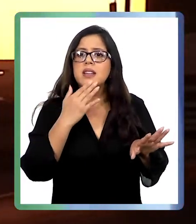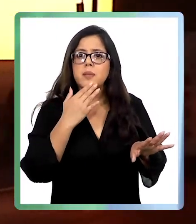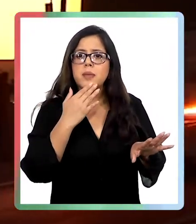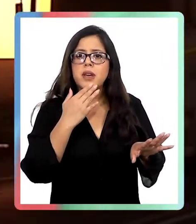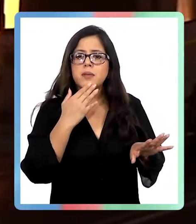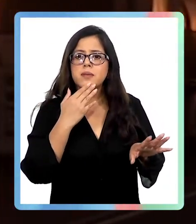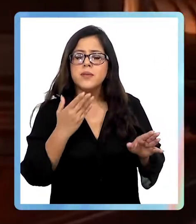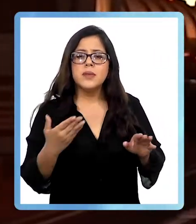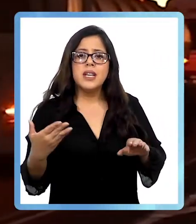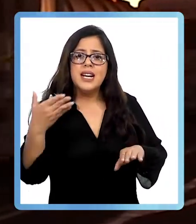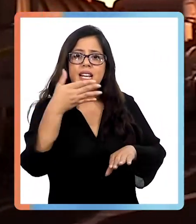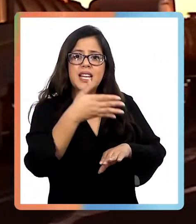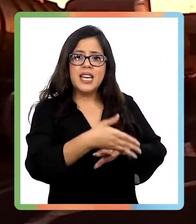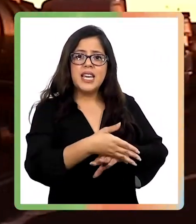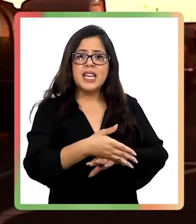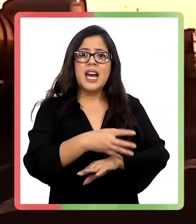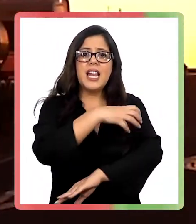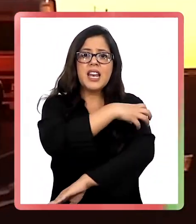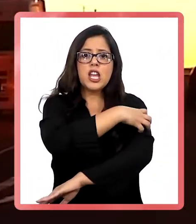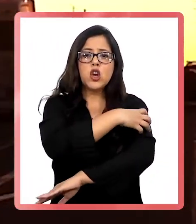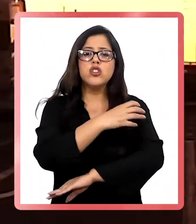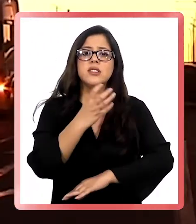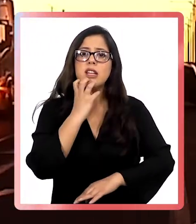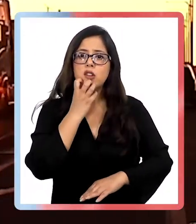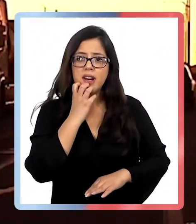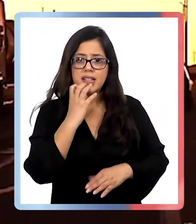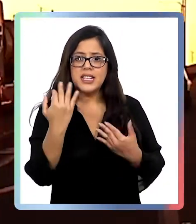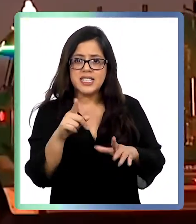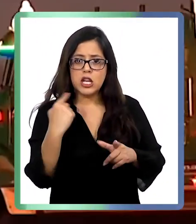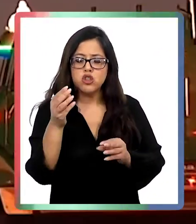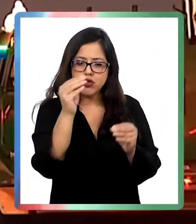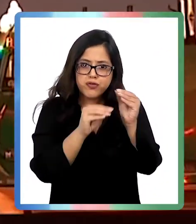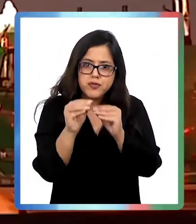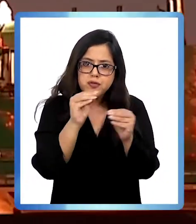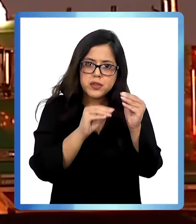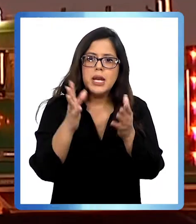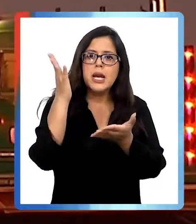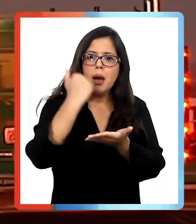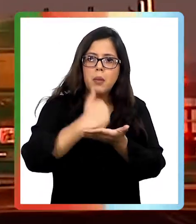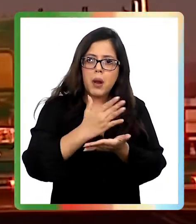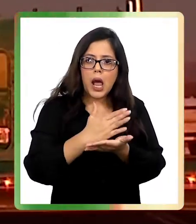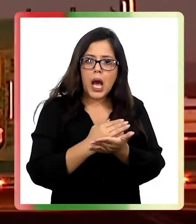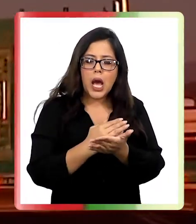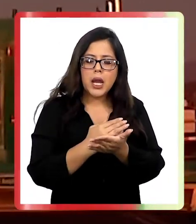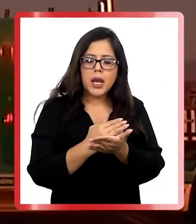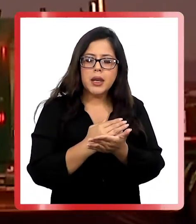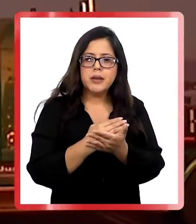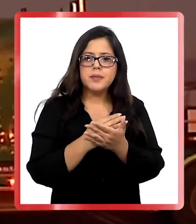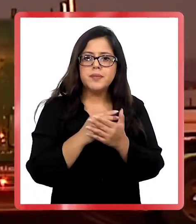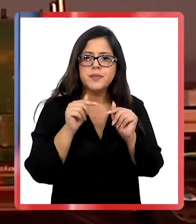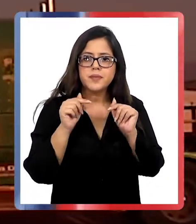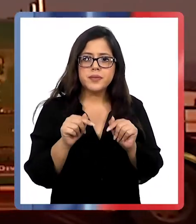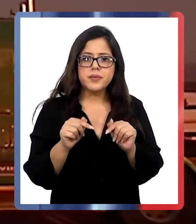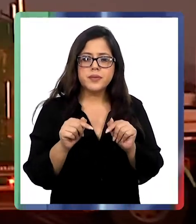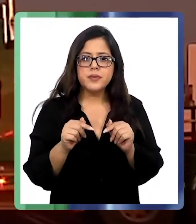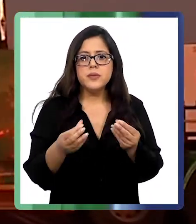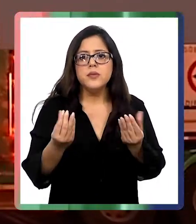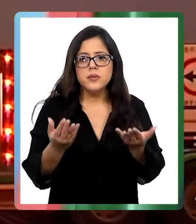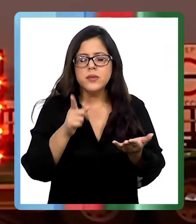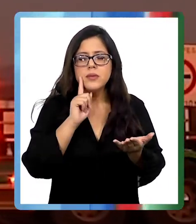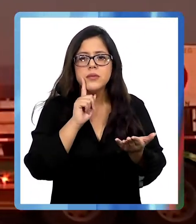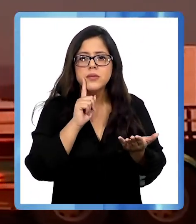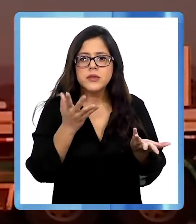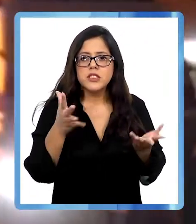instrucción del presidente. Ir a la región de Antofagasta. Y hemos estado diseñando justamente una planificación que en lo grueso tiene